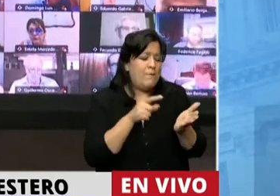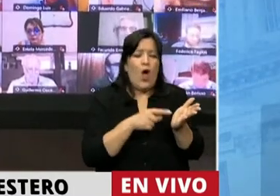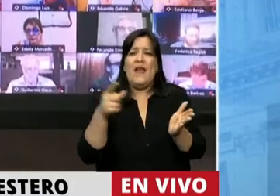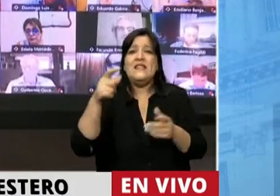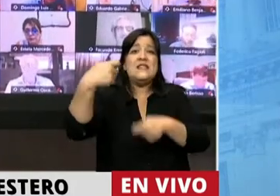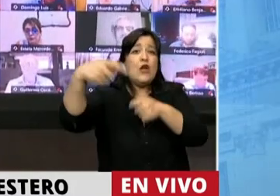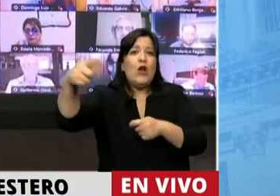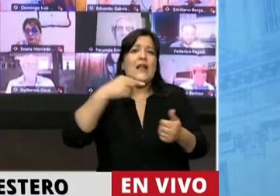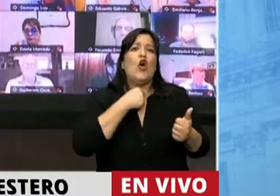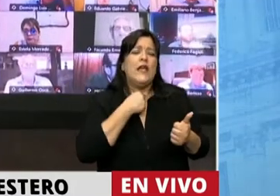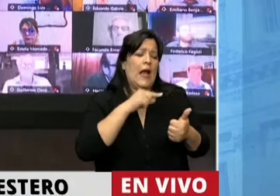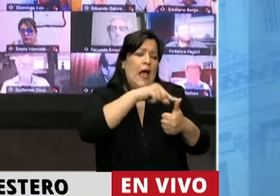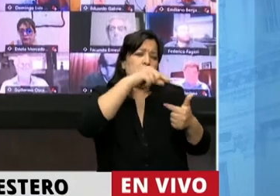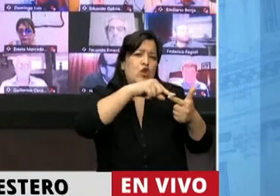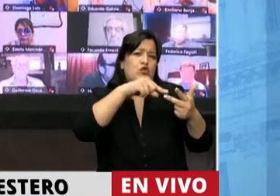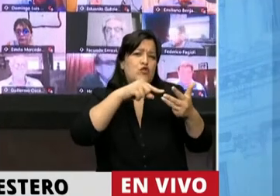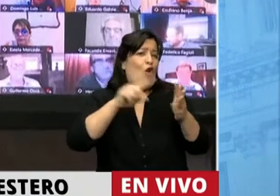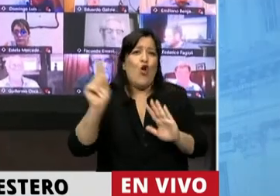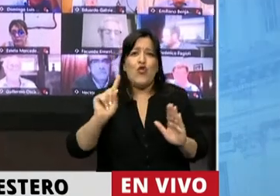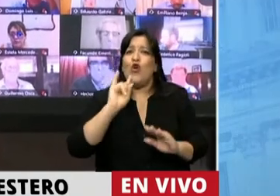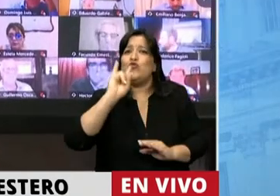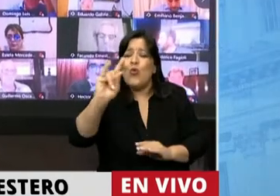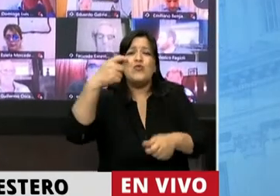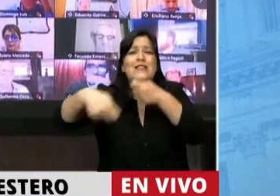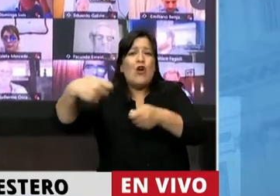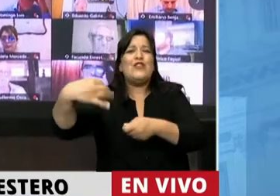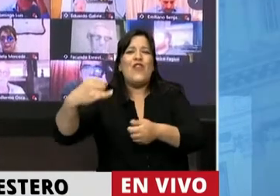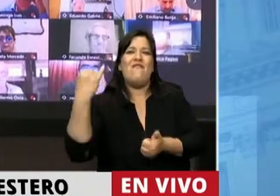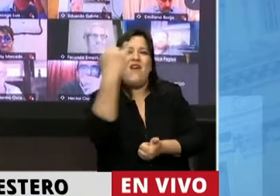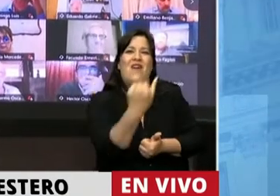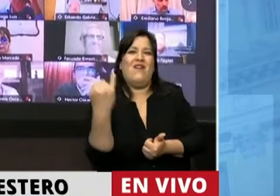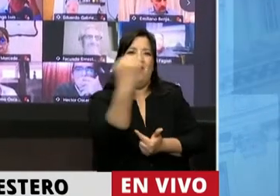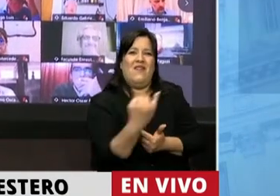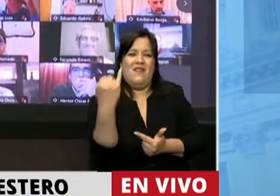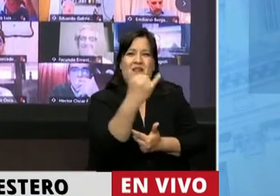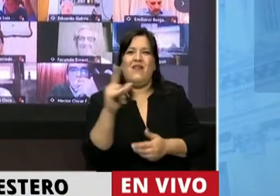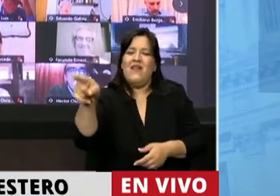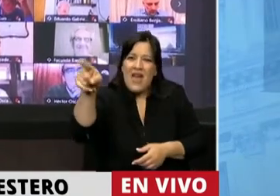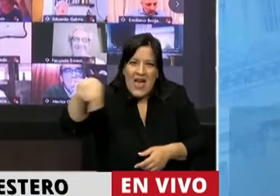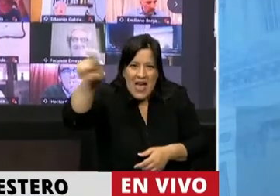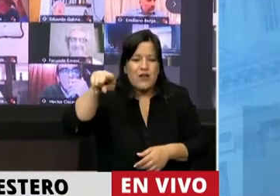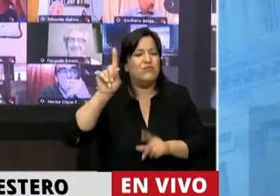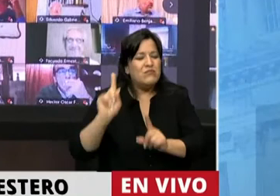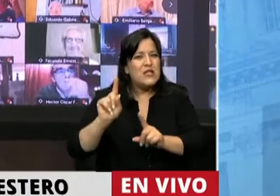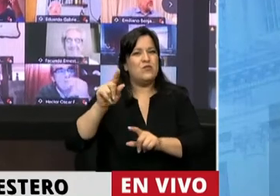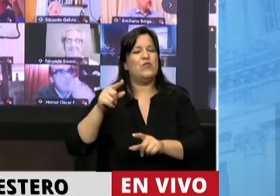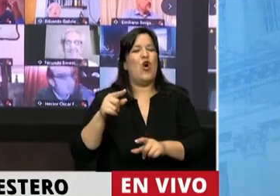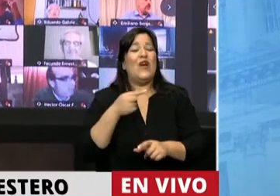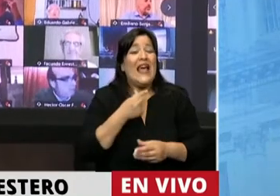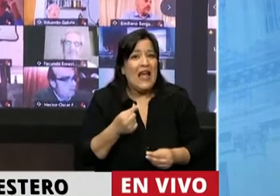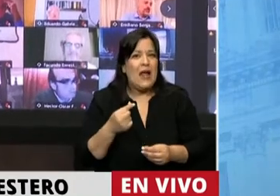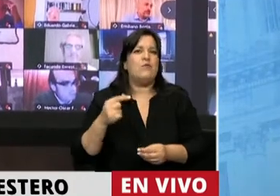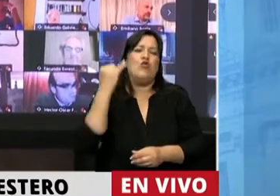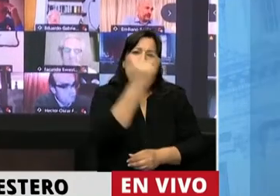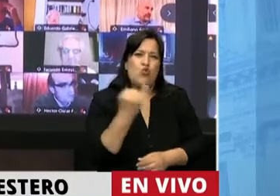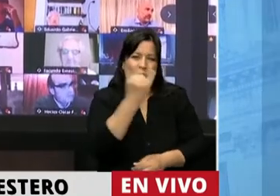el resto de las provincias quieren tal o cual cosa. Tenemos que decirle nosotros, nosotros lo que nosotros queremos. Porque